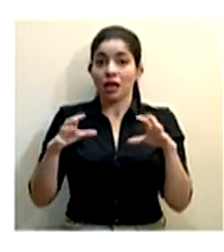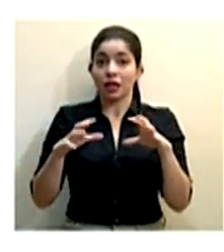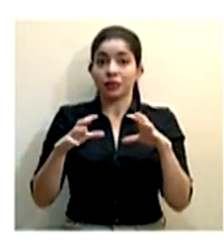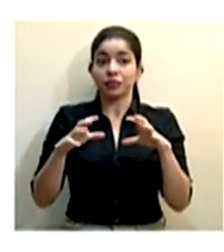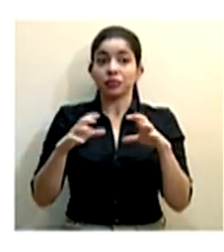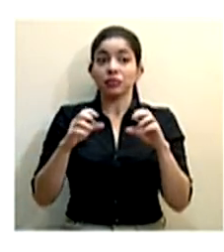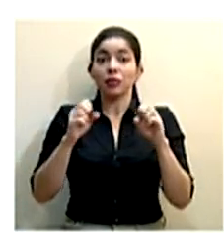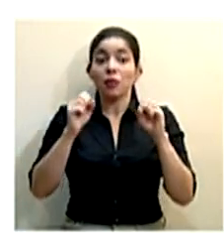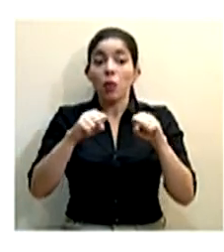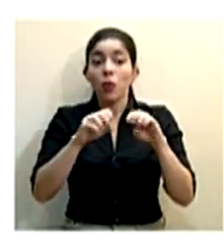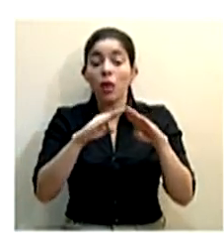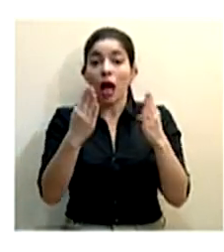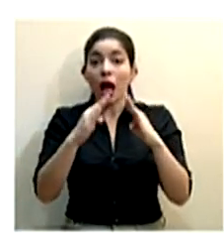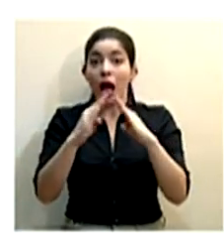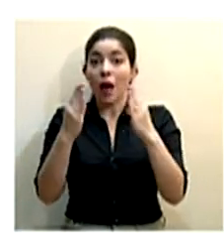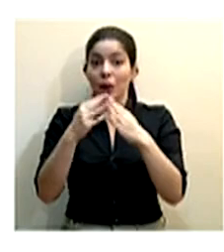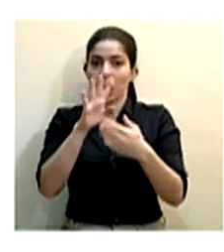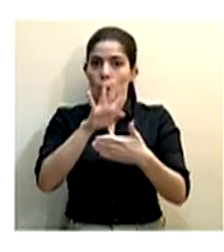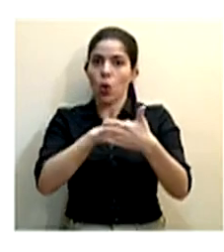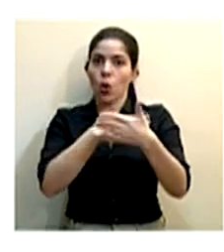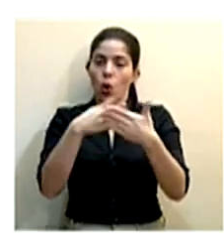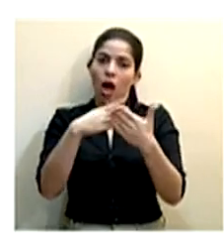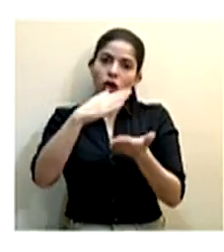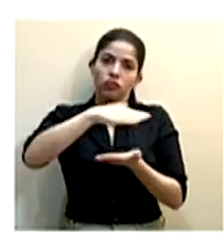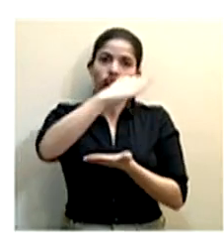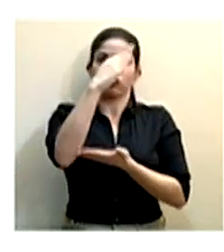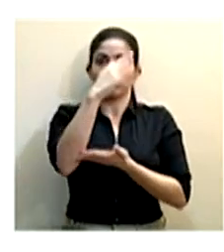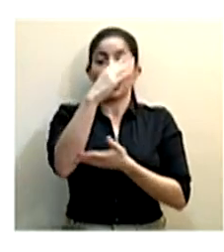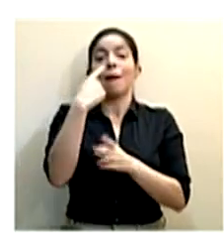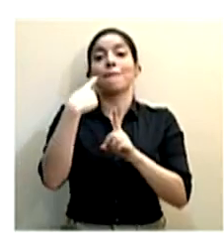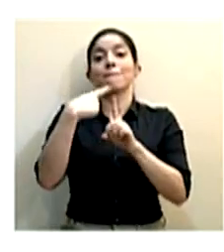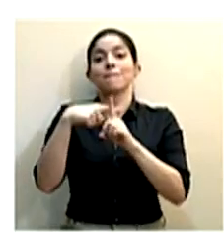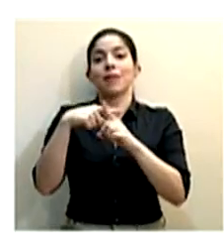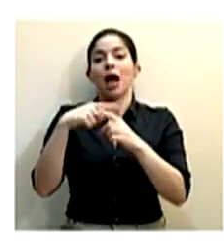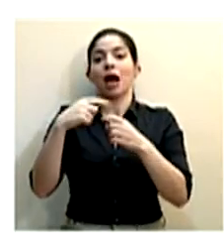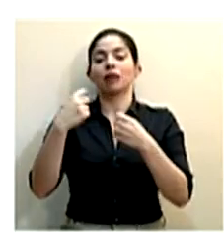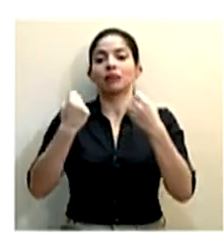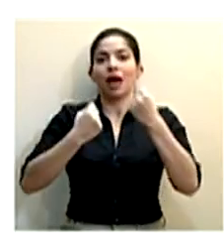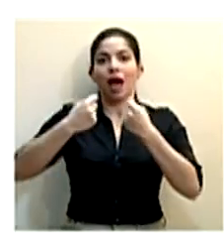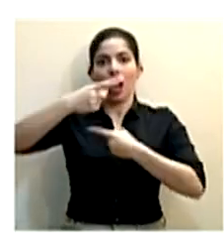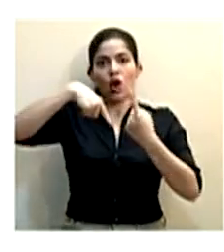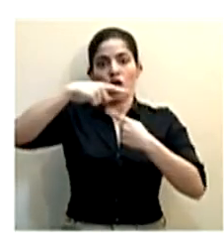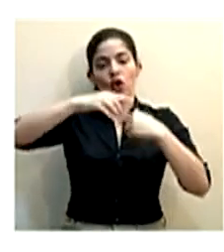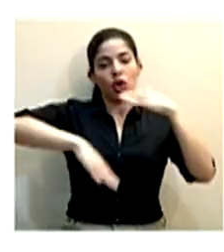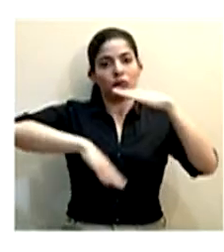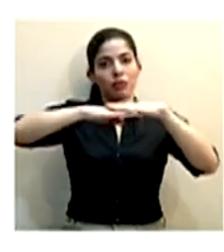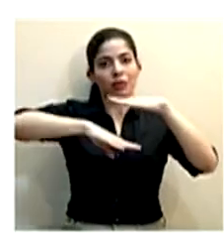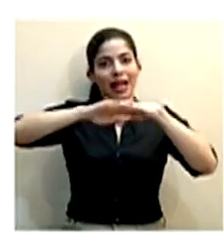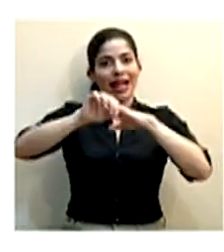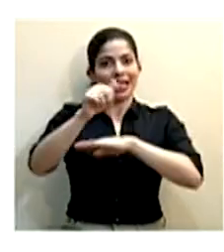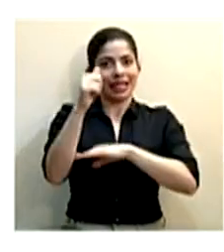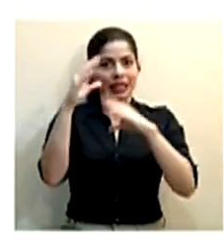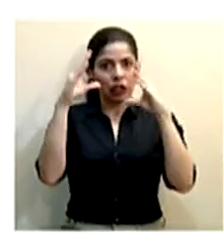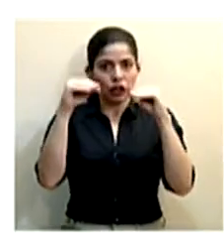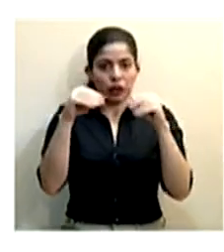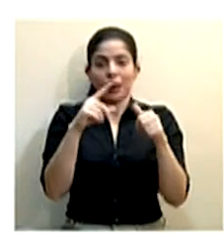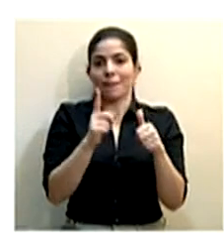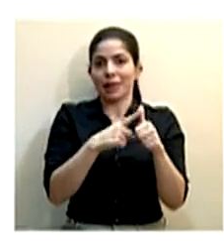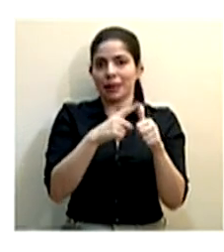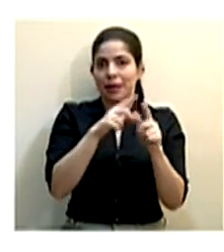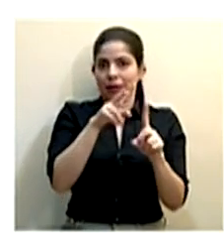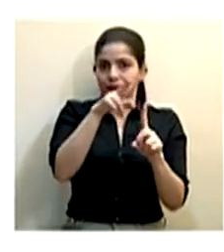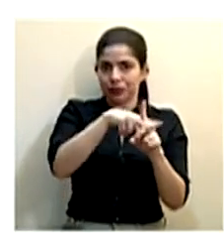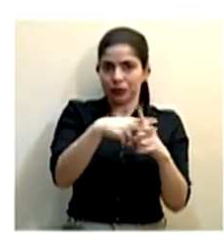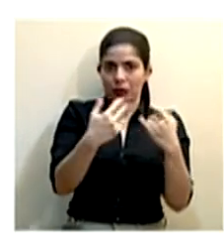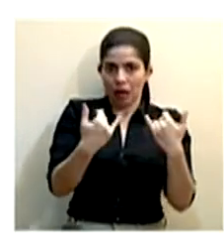puedan estar habilitadas en ese horario y obviamente para la circulación de vehículos. Esa es la primera medida que